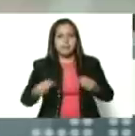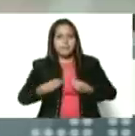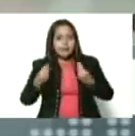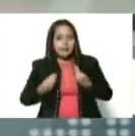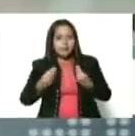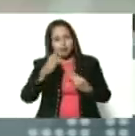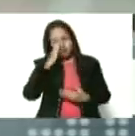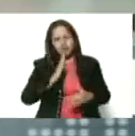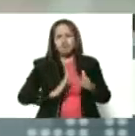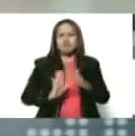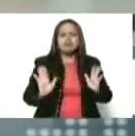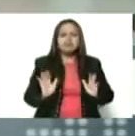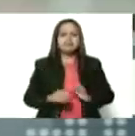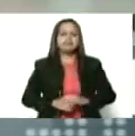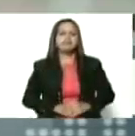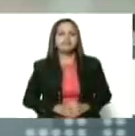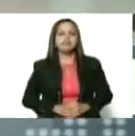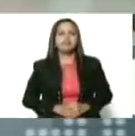humildemente.